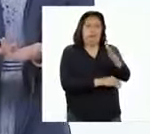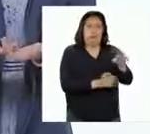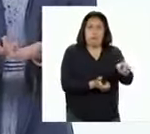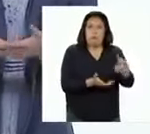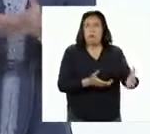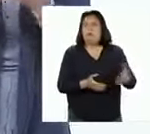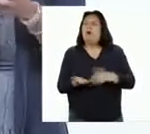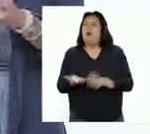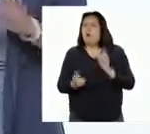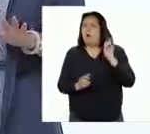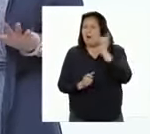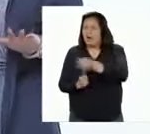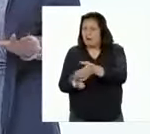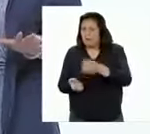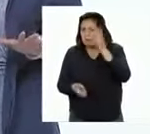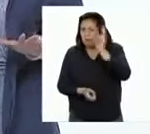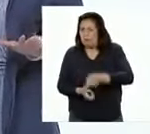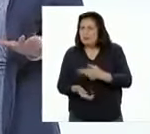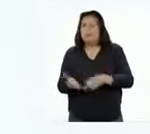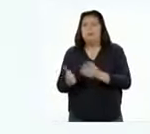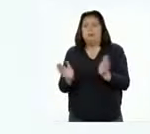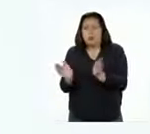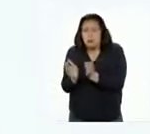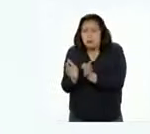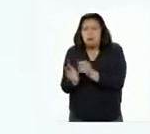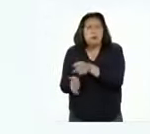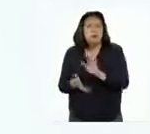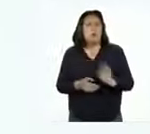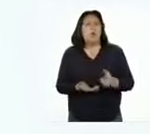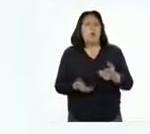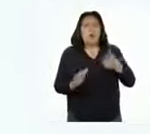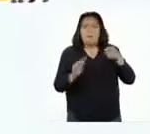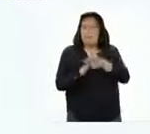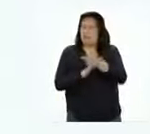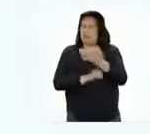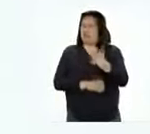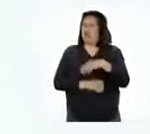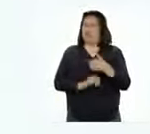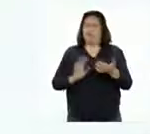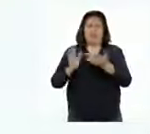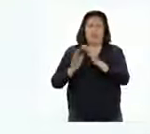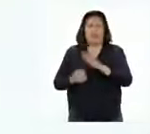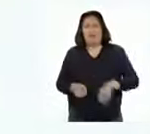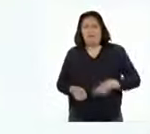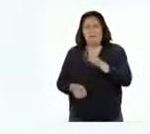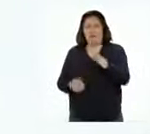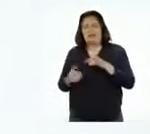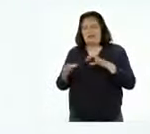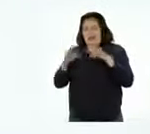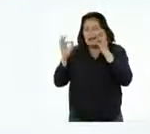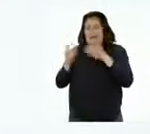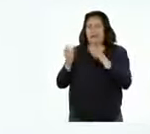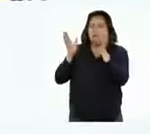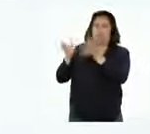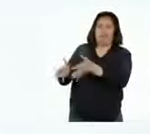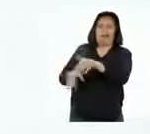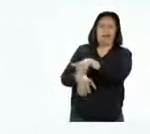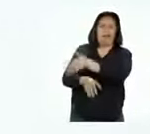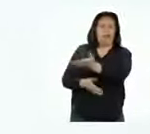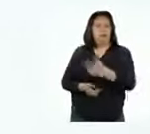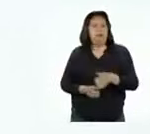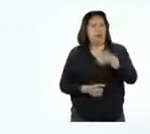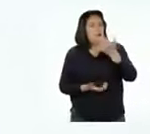durante la temporada de veda o la caza indiscriminada. En la ciudad también hemos visto muchos perros y gatos abandonados por sus dueños,